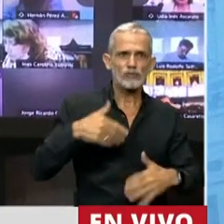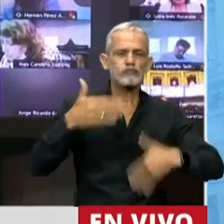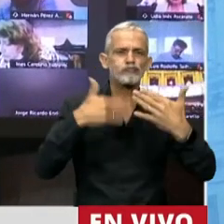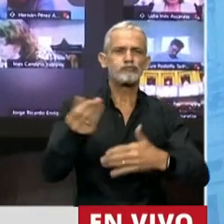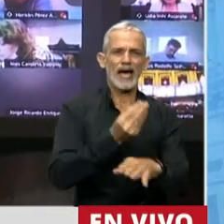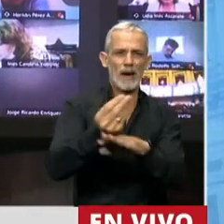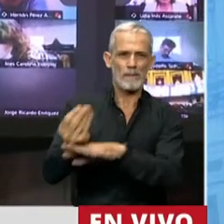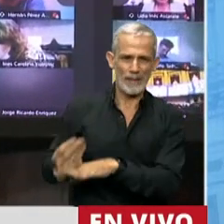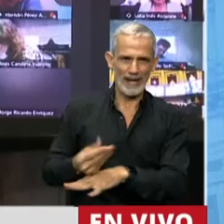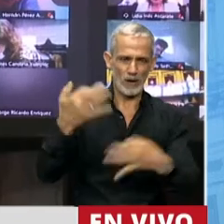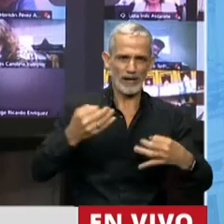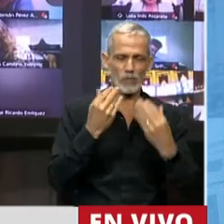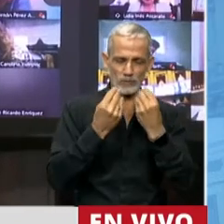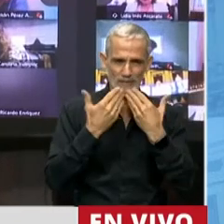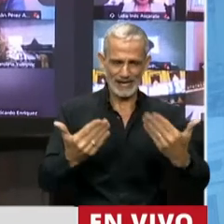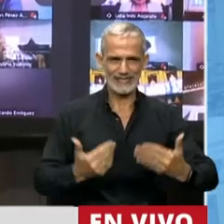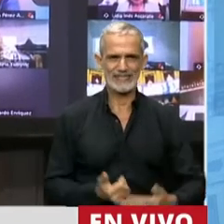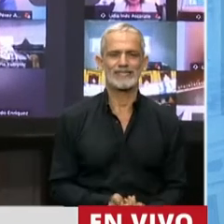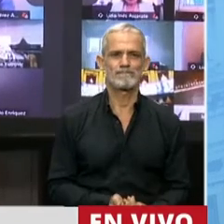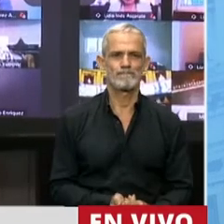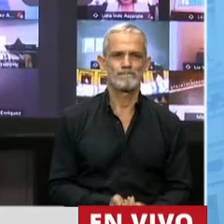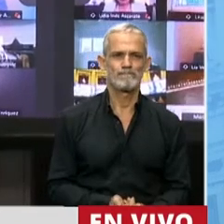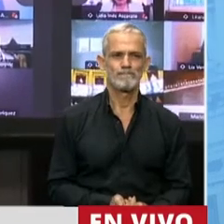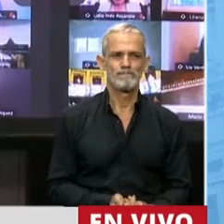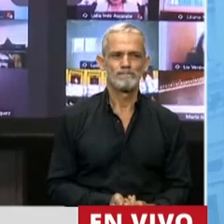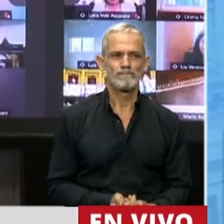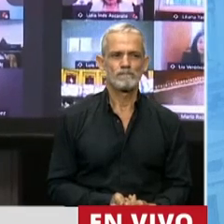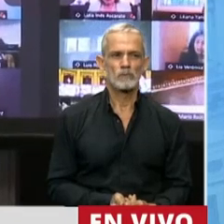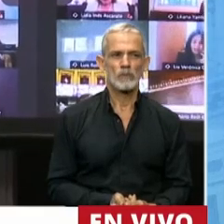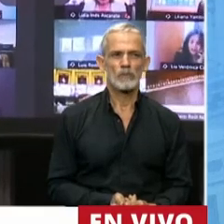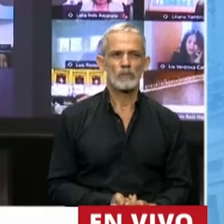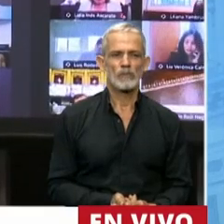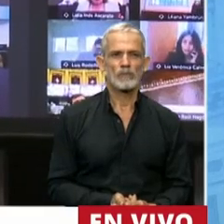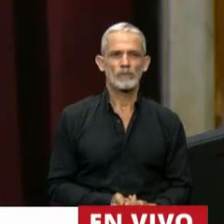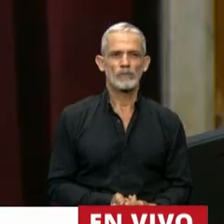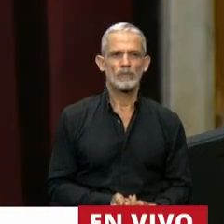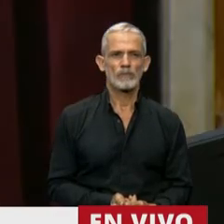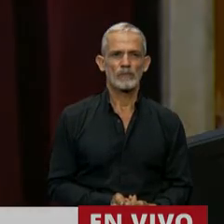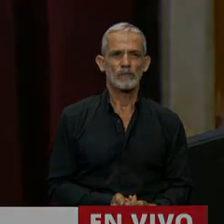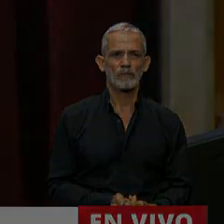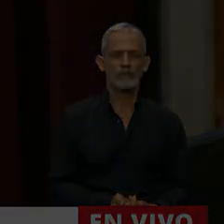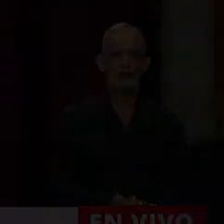empleo genuero. Muchísimas gracias, señor Presidente. Gracias, diputado.